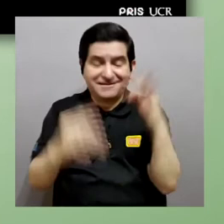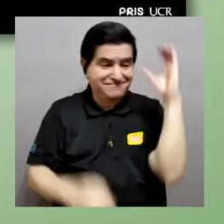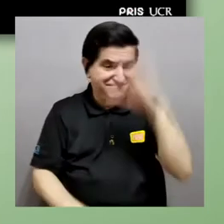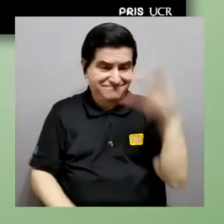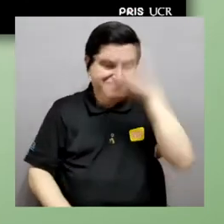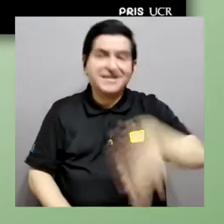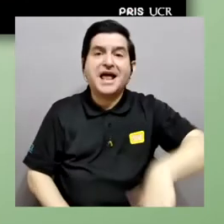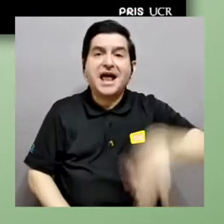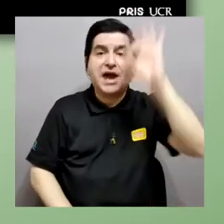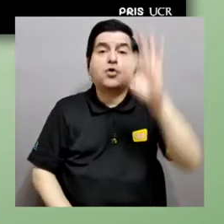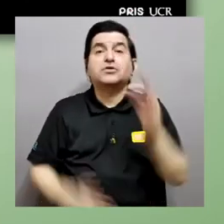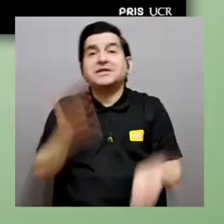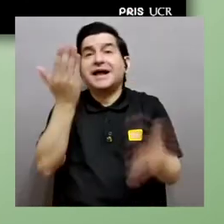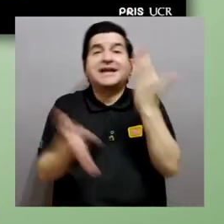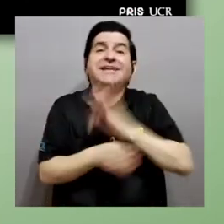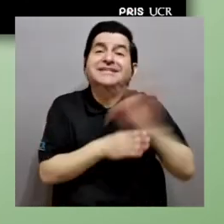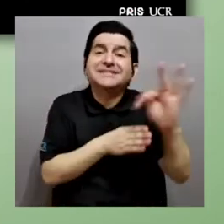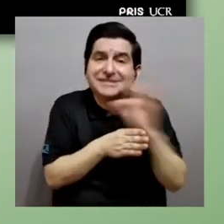posible tratamiento.